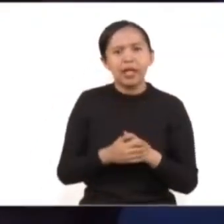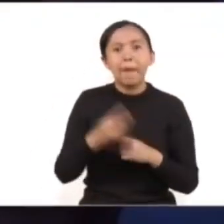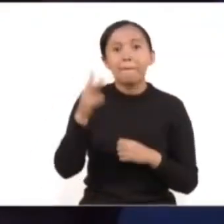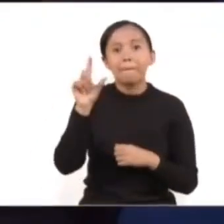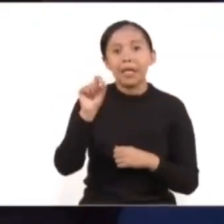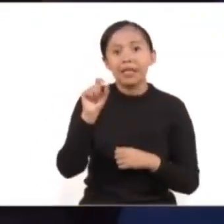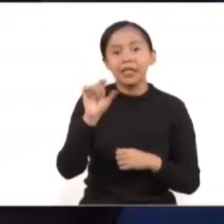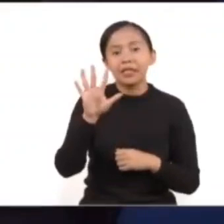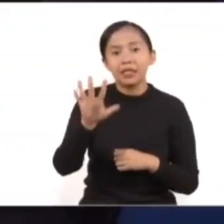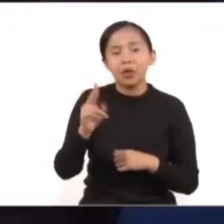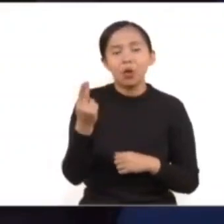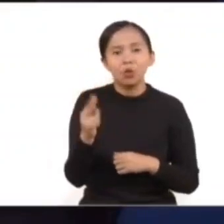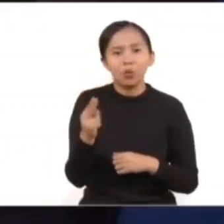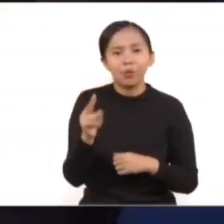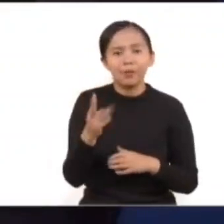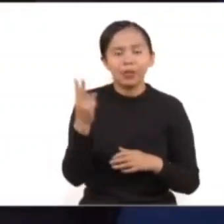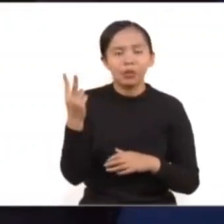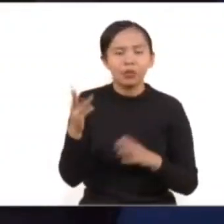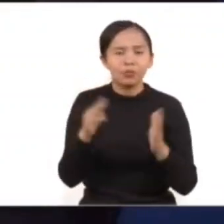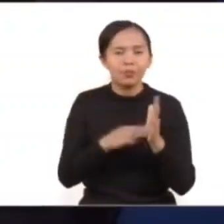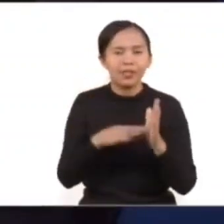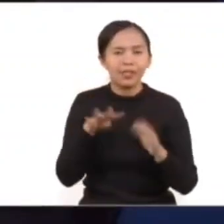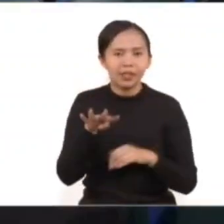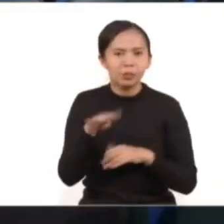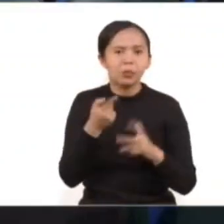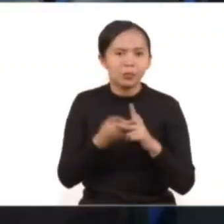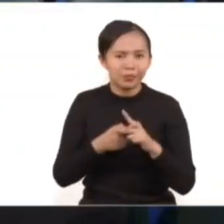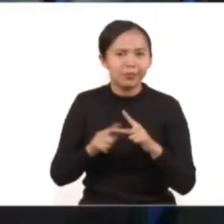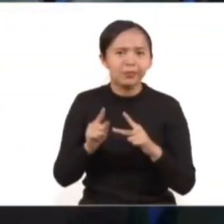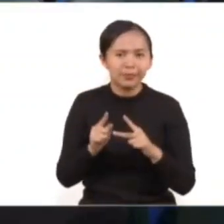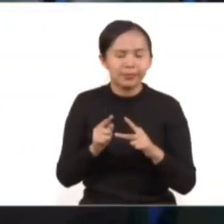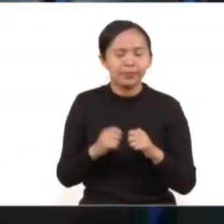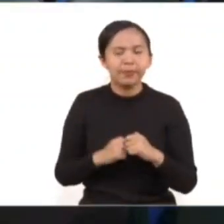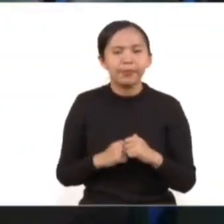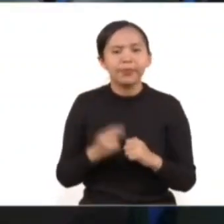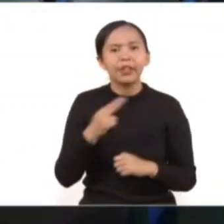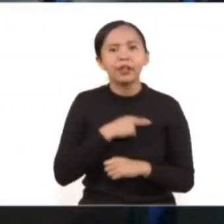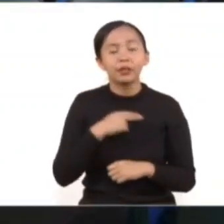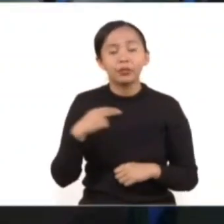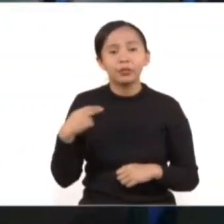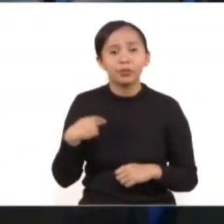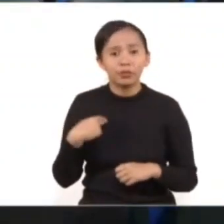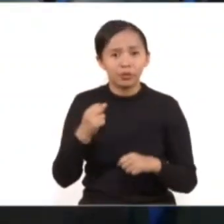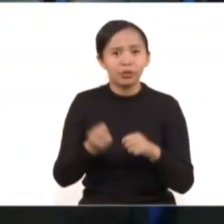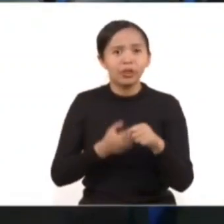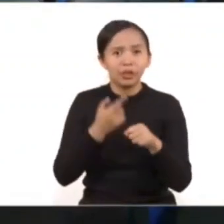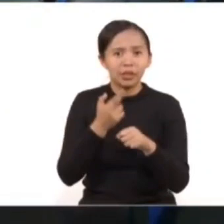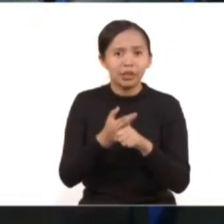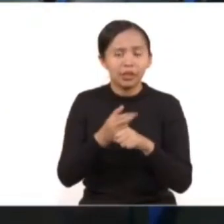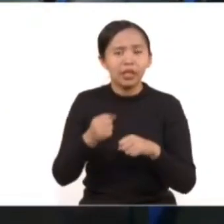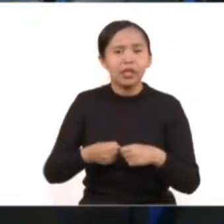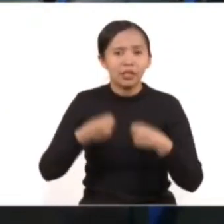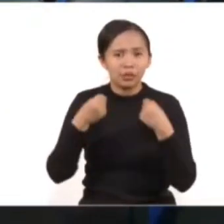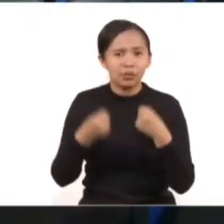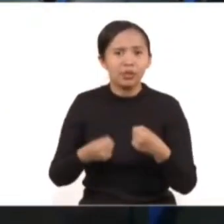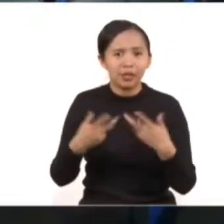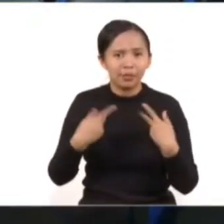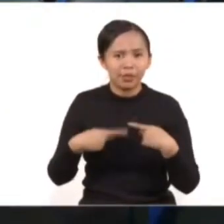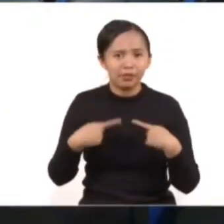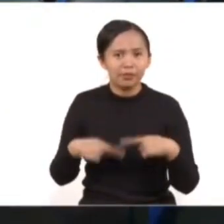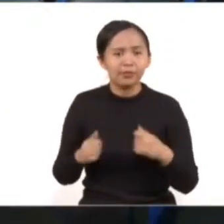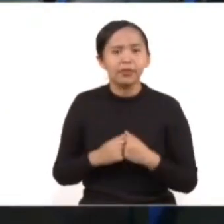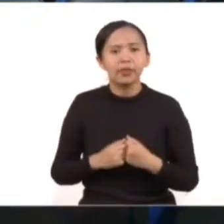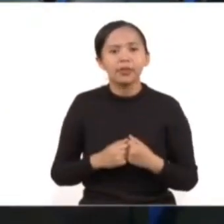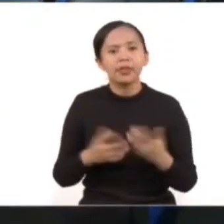el 25 de noviembre de 2019. Frente a este panorama, la Secretaría de Seguridad Ciudadana redobla